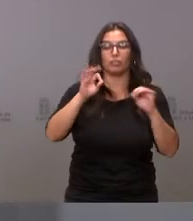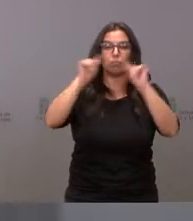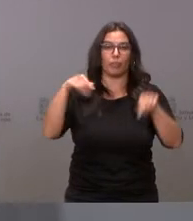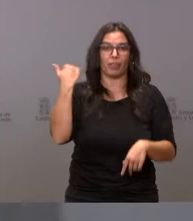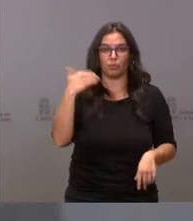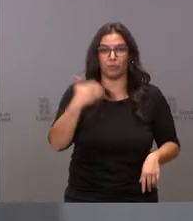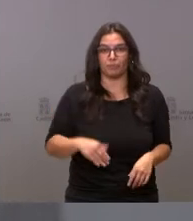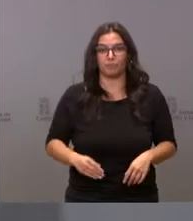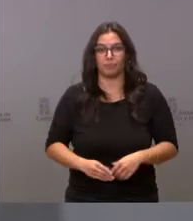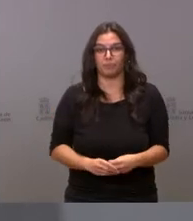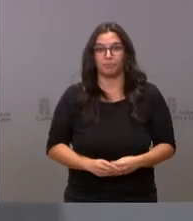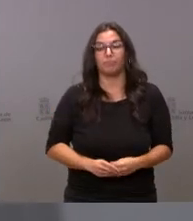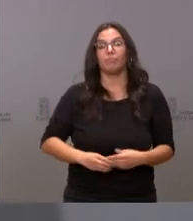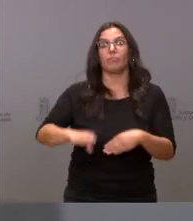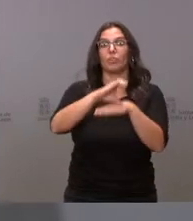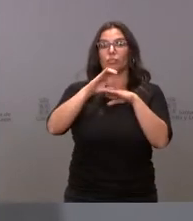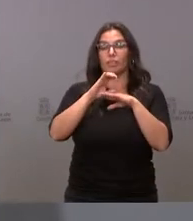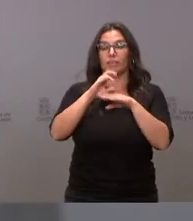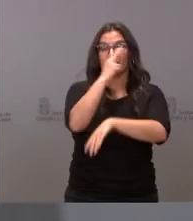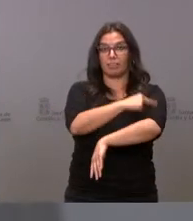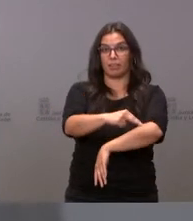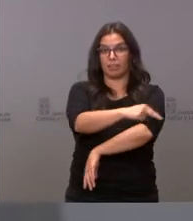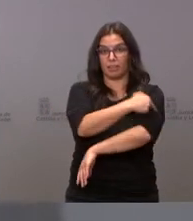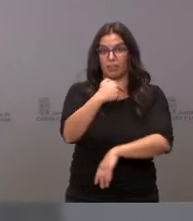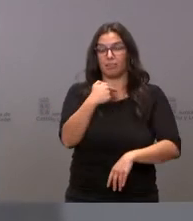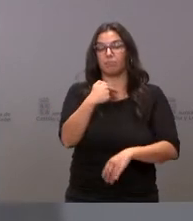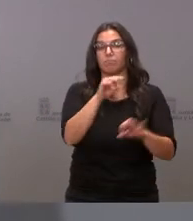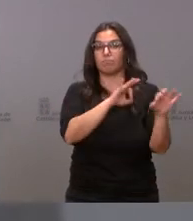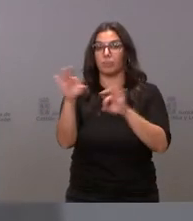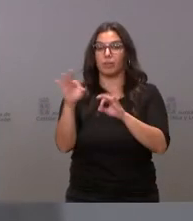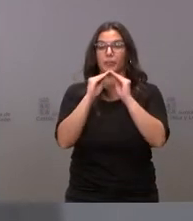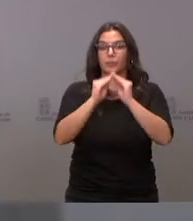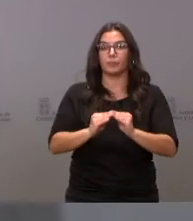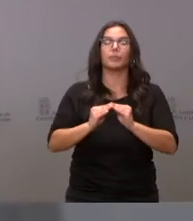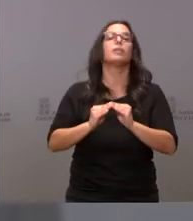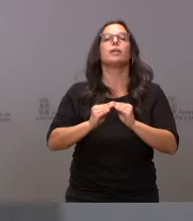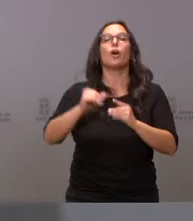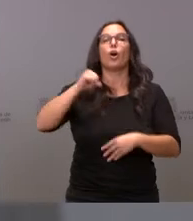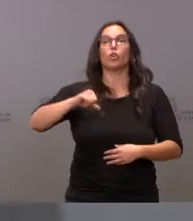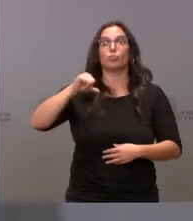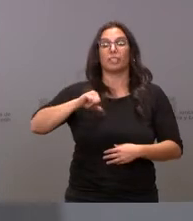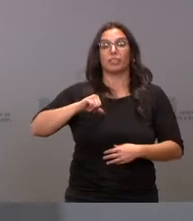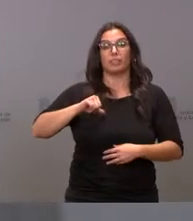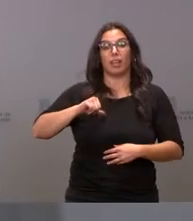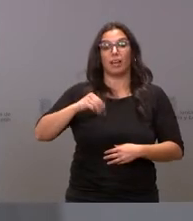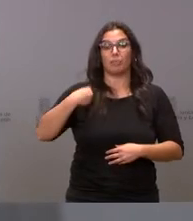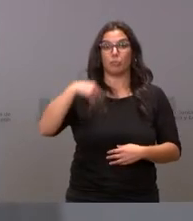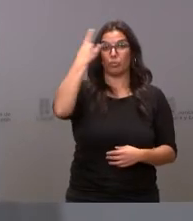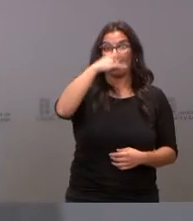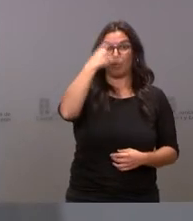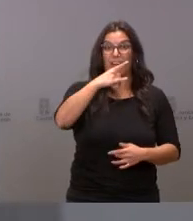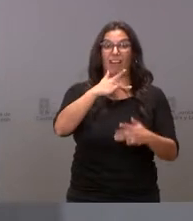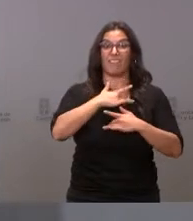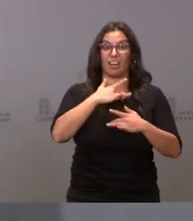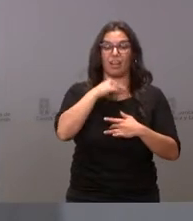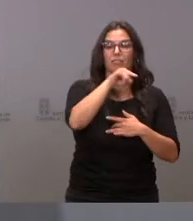La Consejería de Sanidad prepara las instalaciones del Virgen de la Vega para acoger las consultas externas. Es